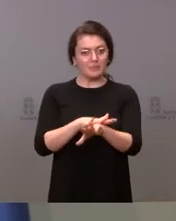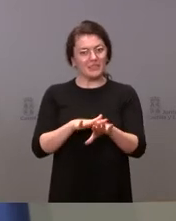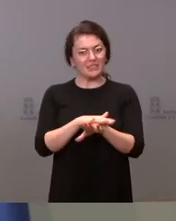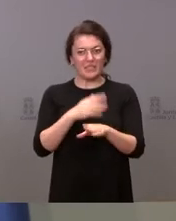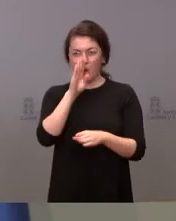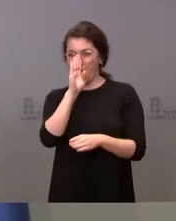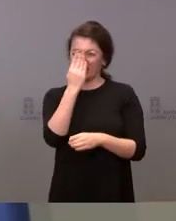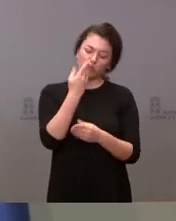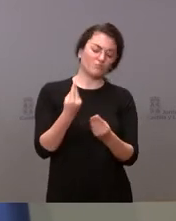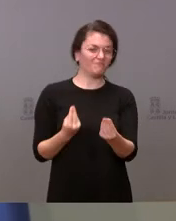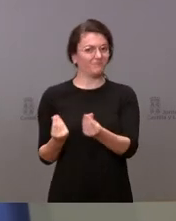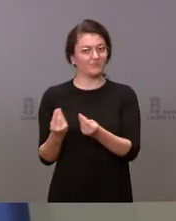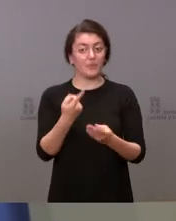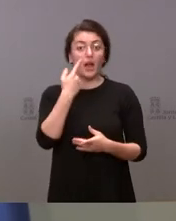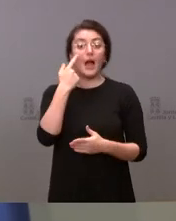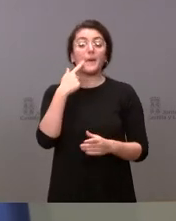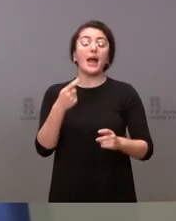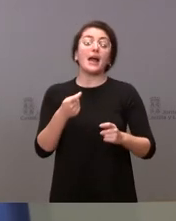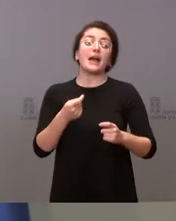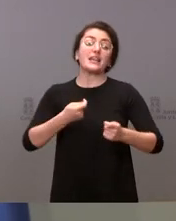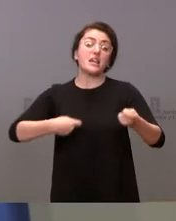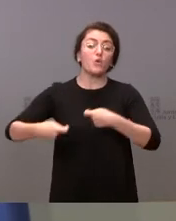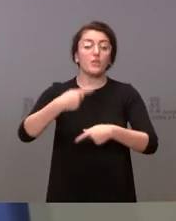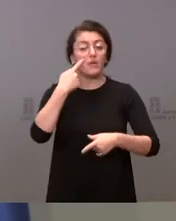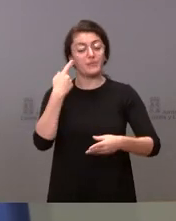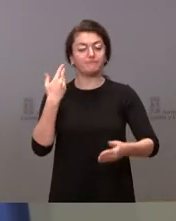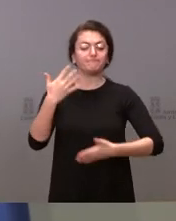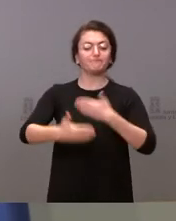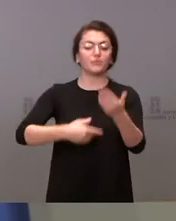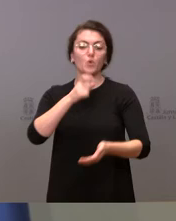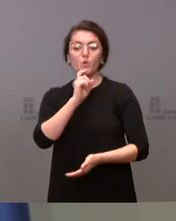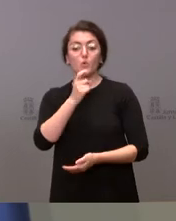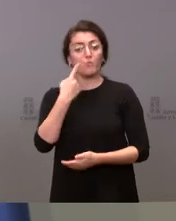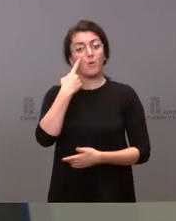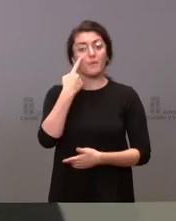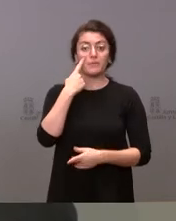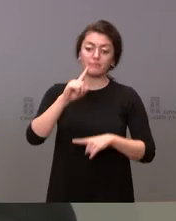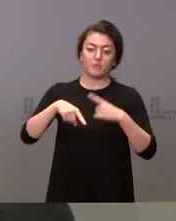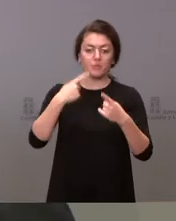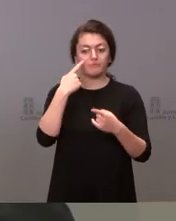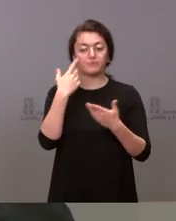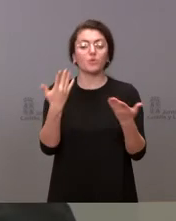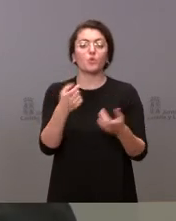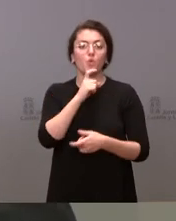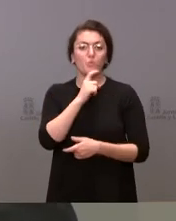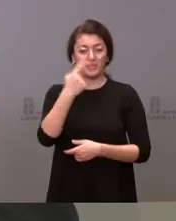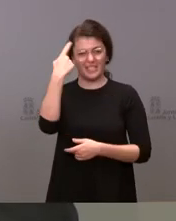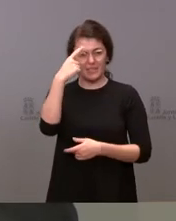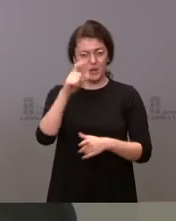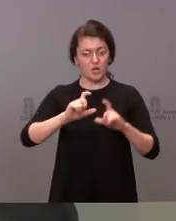a ver cómo avanza la negociación y cómo avanzan los hechos. Saben que hay una reunión pendiente de